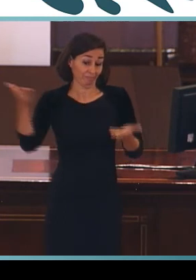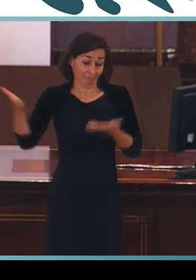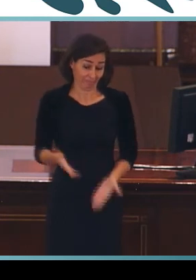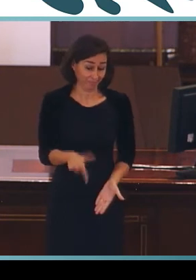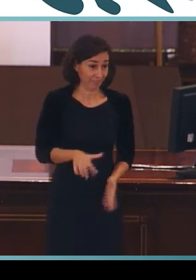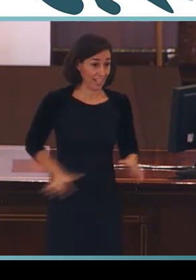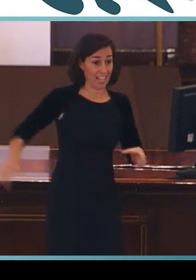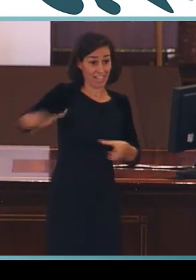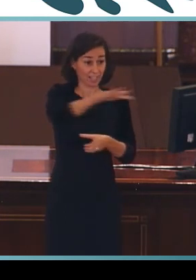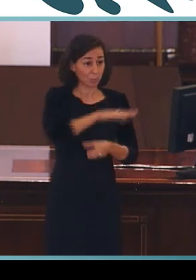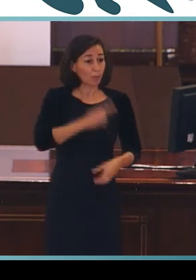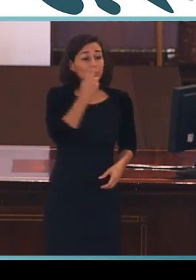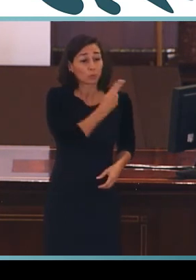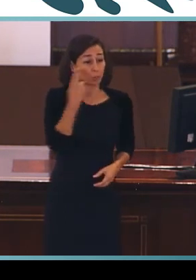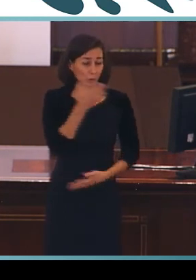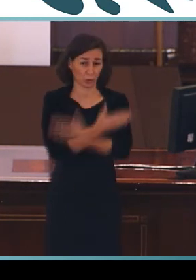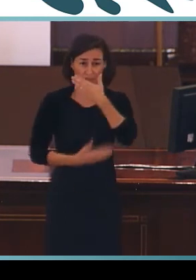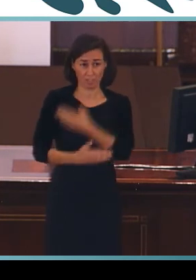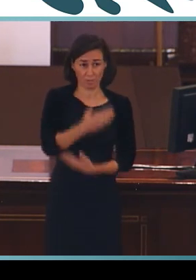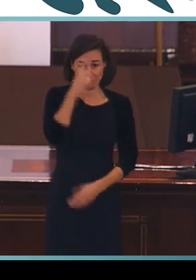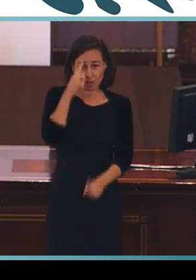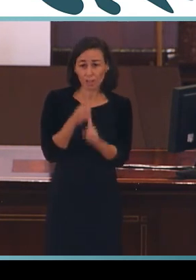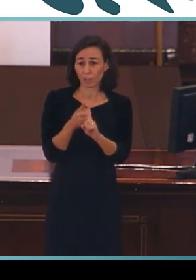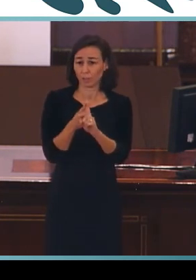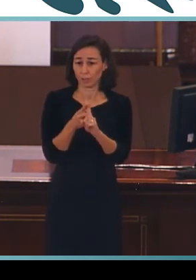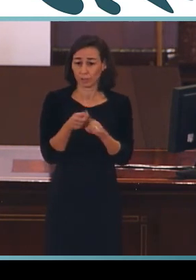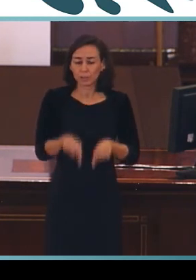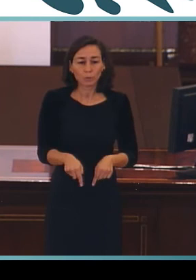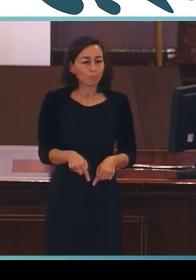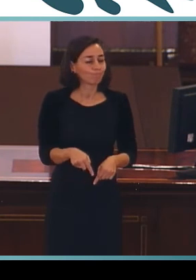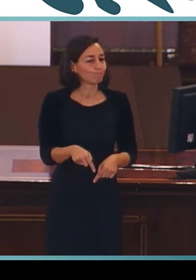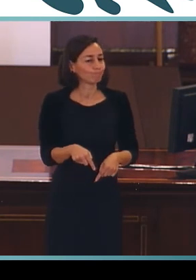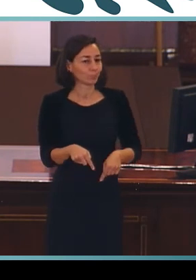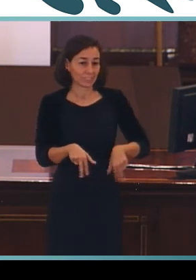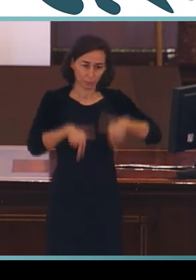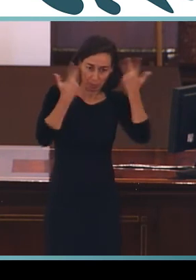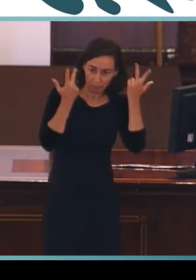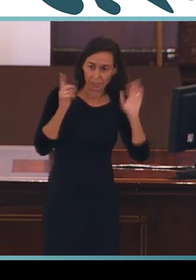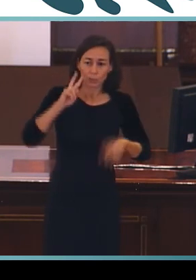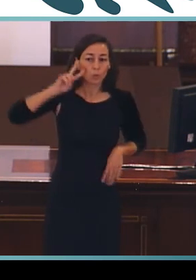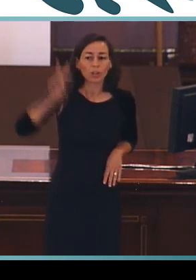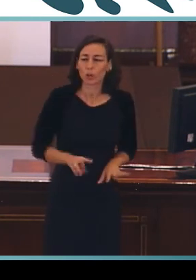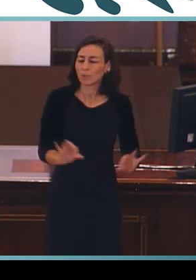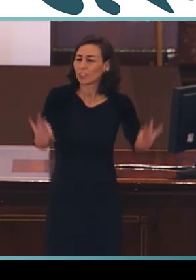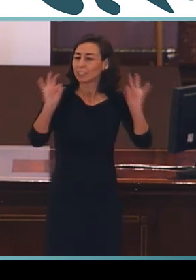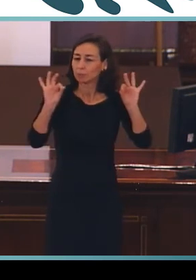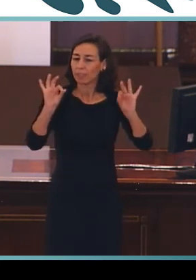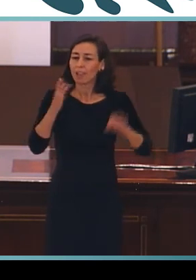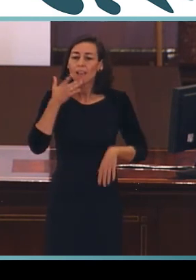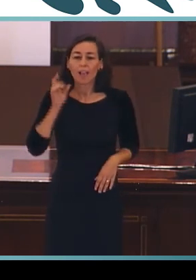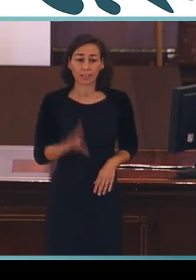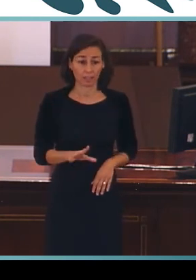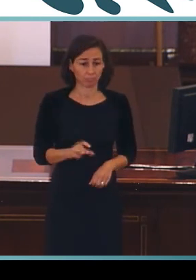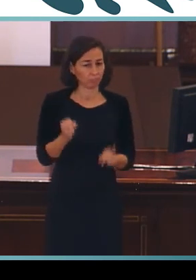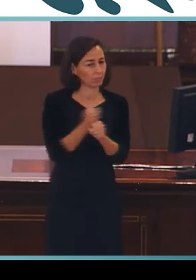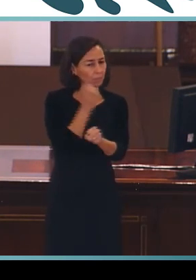y su compromiso con la discapacidad y, si bien permitís, con un reconocimiento especial a la gran labor de